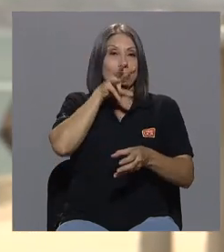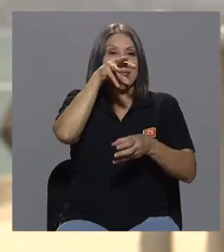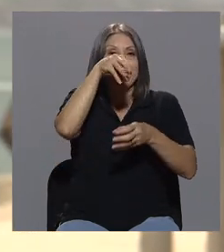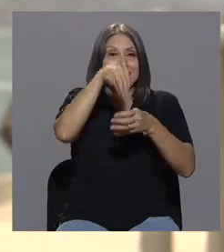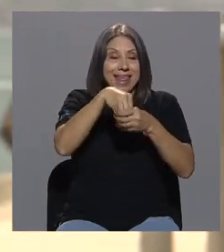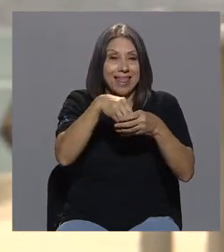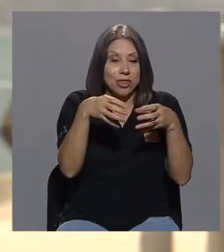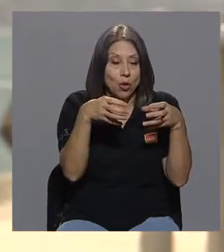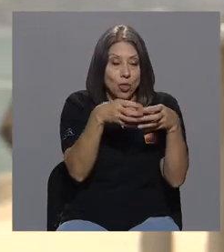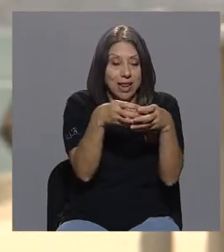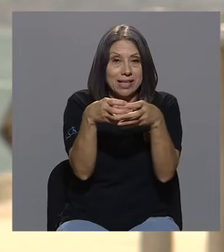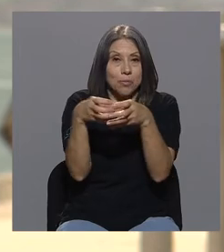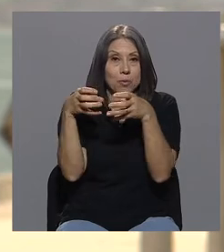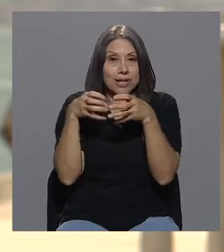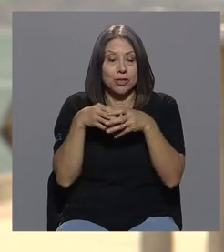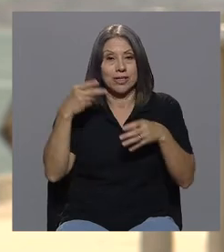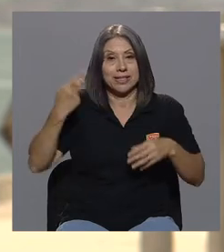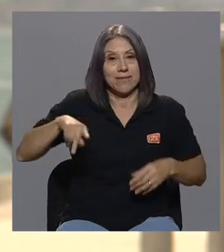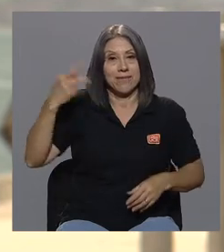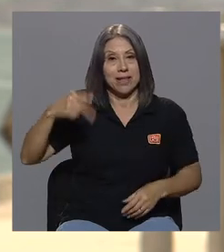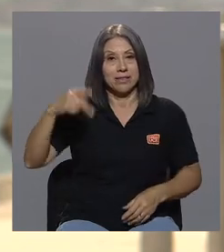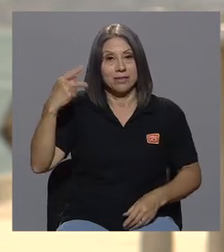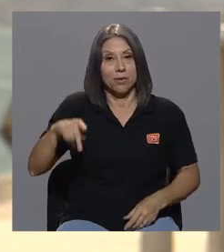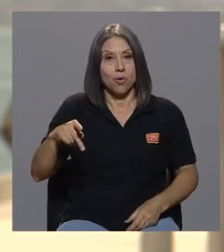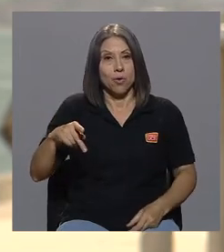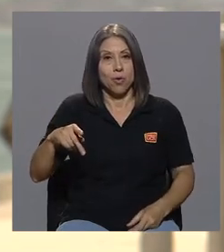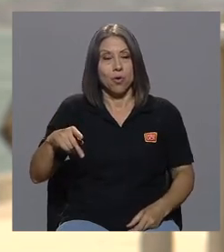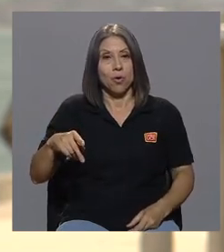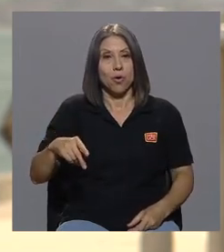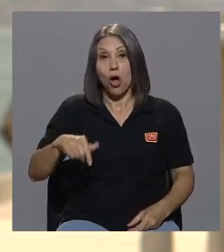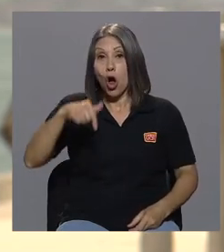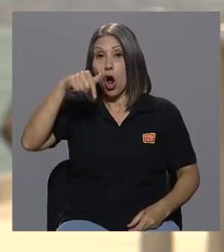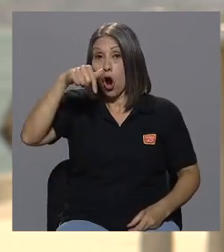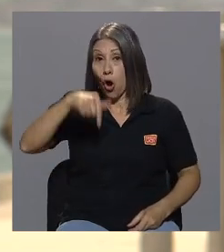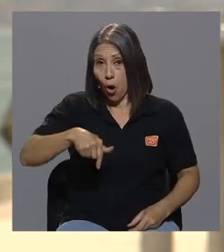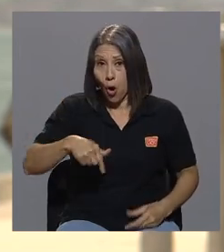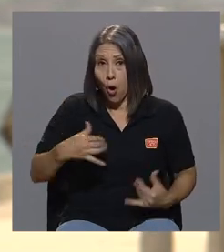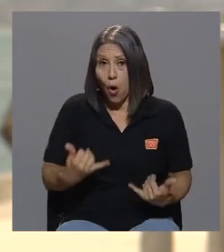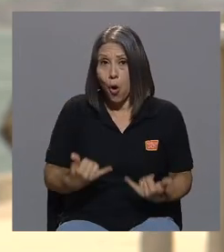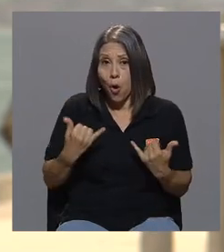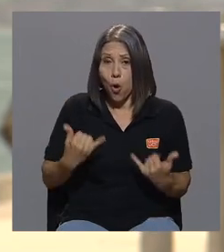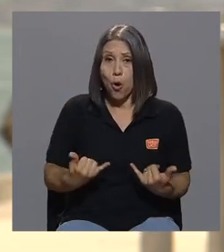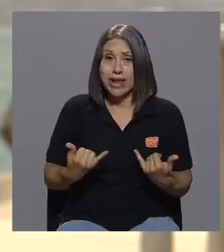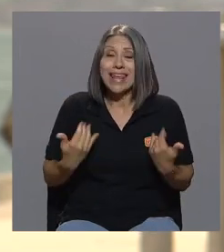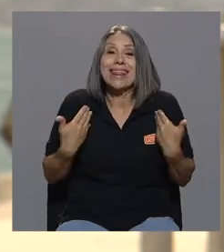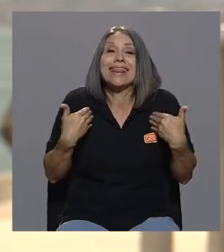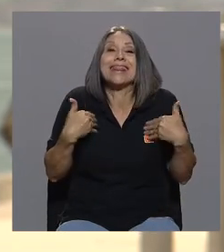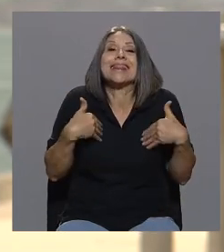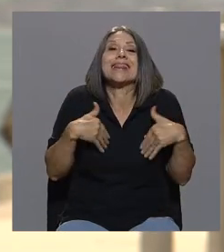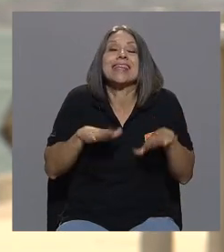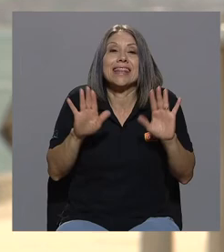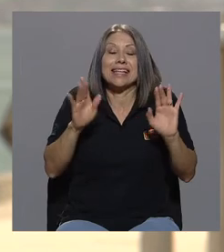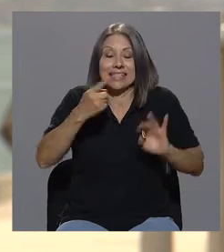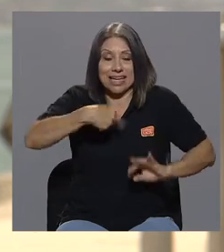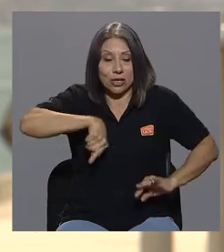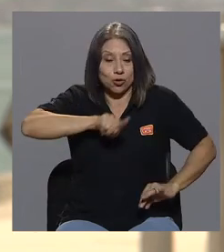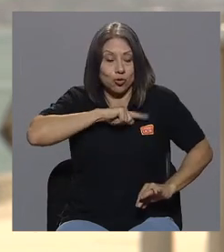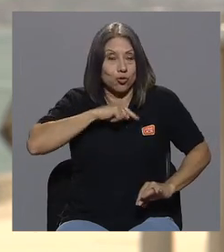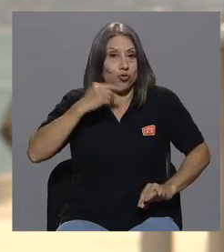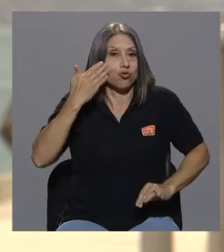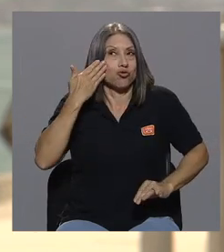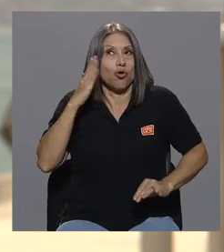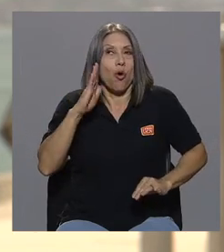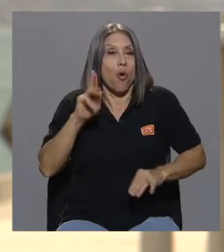de riesgo hoy ni tan siquiera nosotros manejamos poblaciones de riesgo